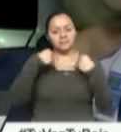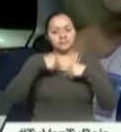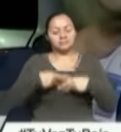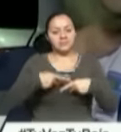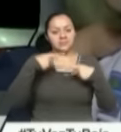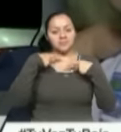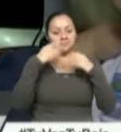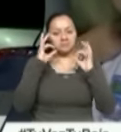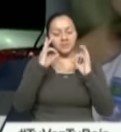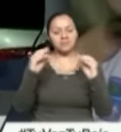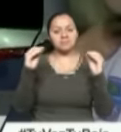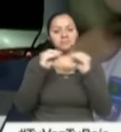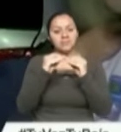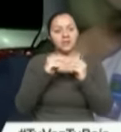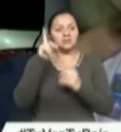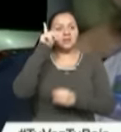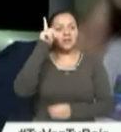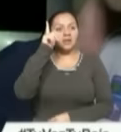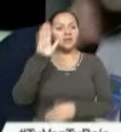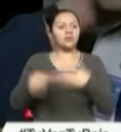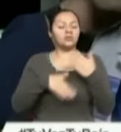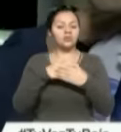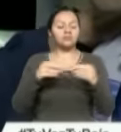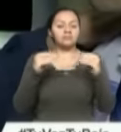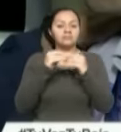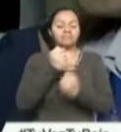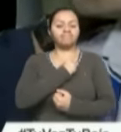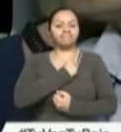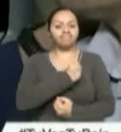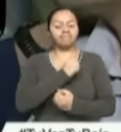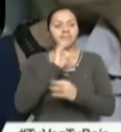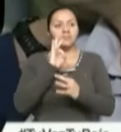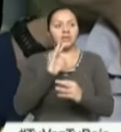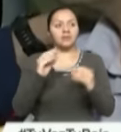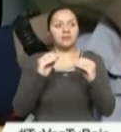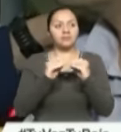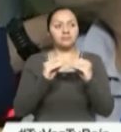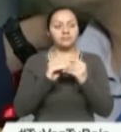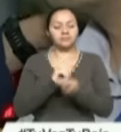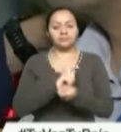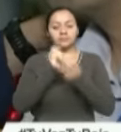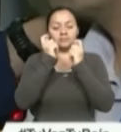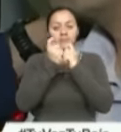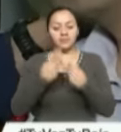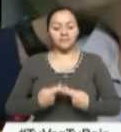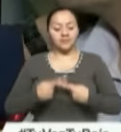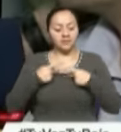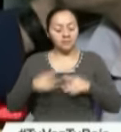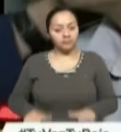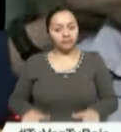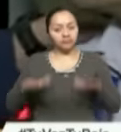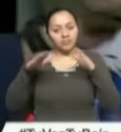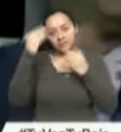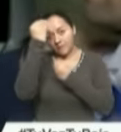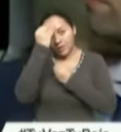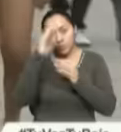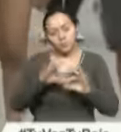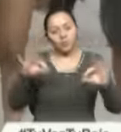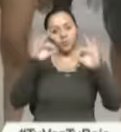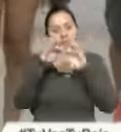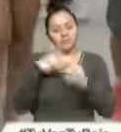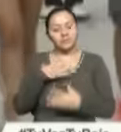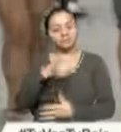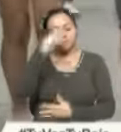gente extraordinaria, los dirigentes, gente que daba todo sin pedir nada a cambio. Es decir, forjó mi vida, me enseñó los valores que hoy trato de